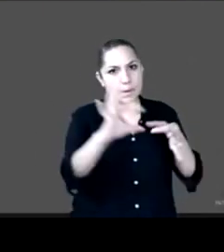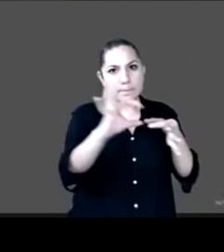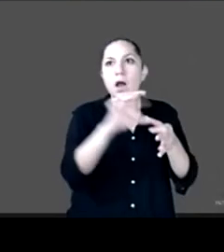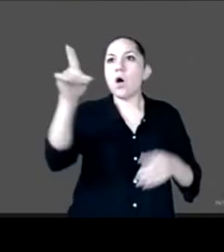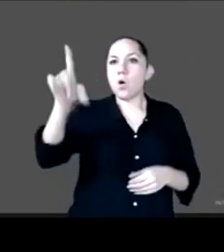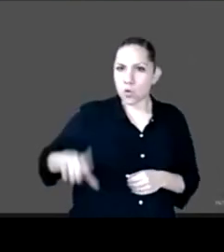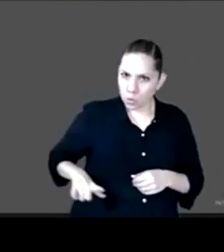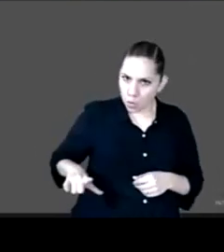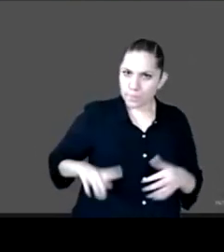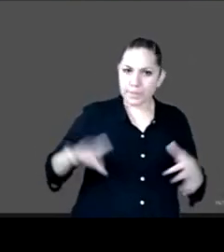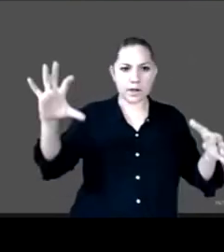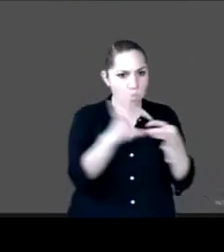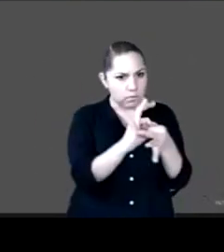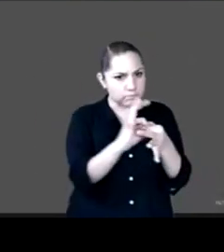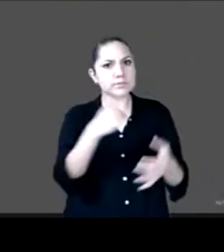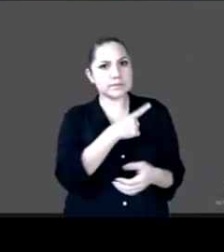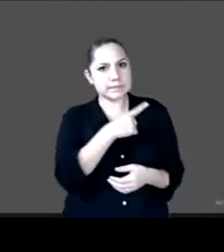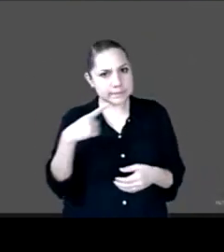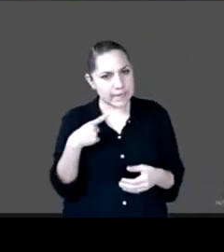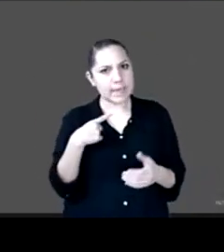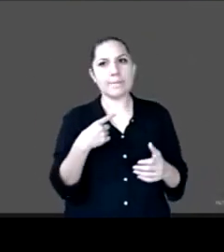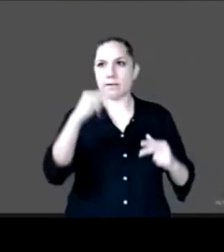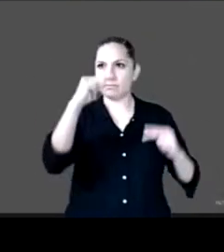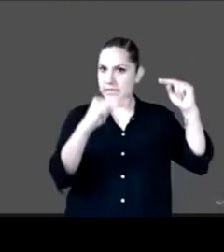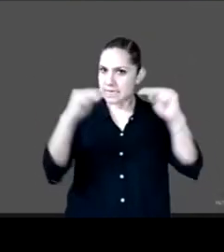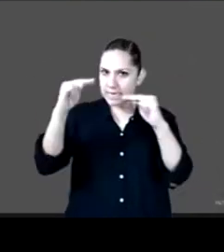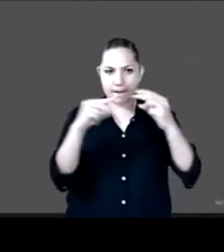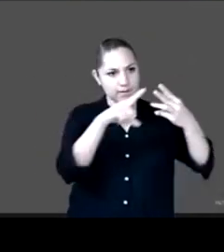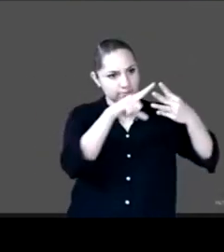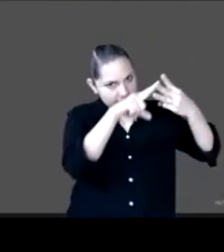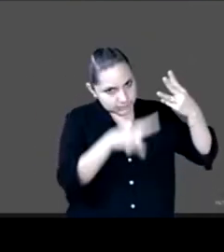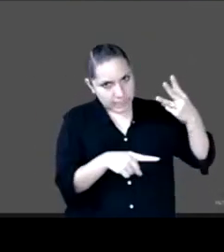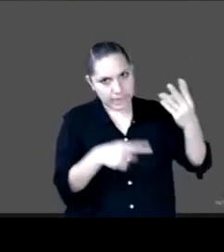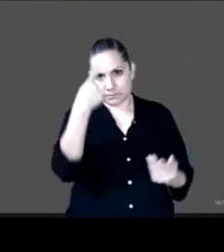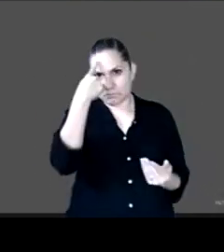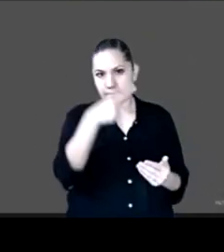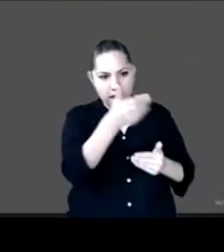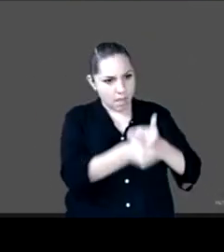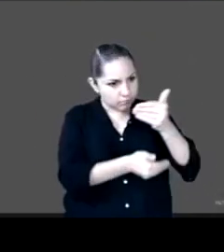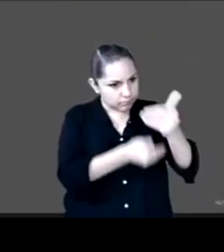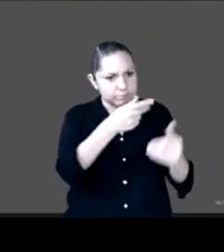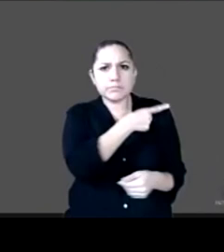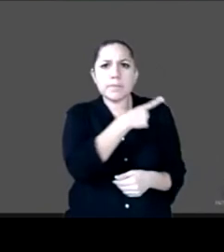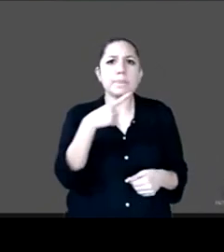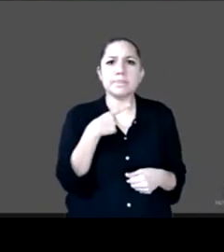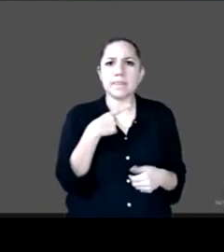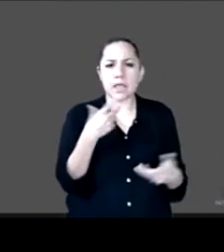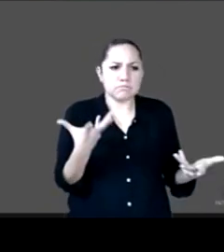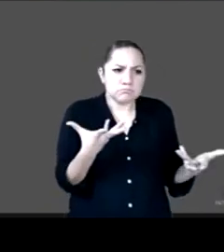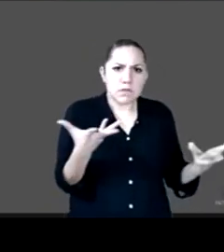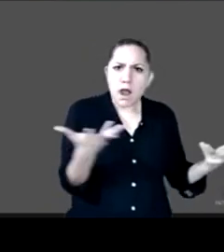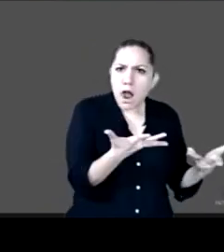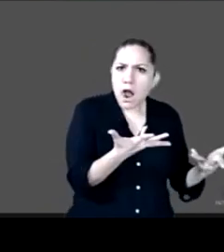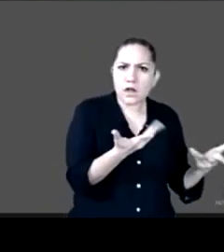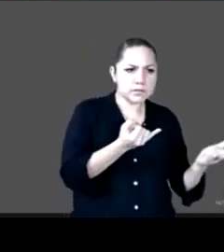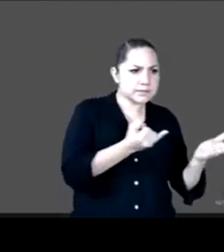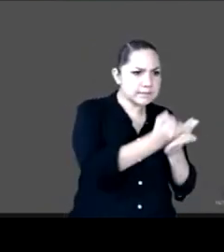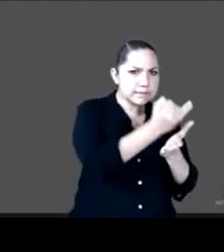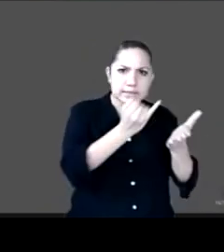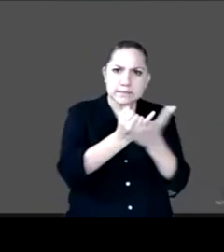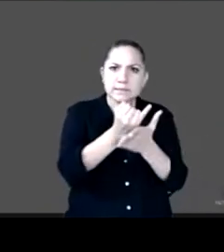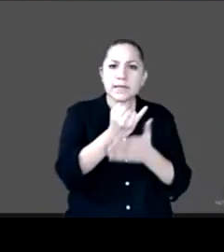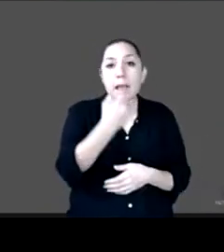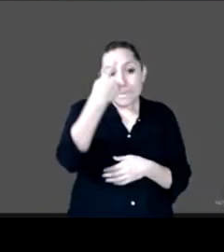tomar las decisiones más concretas con mayor grado de eficiencia para